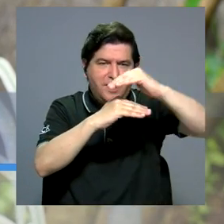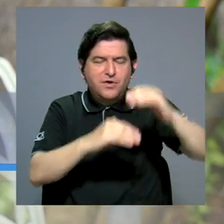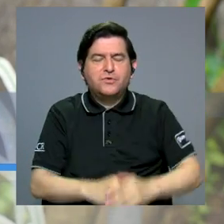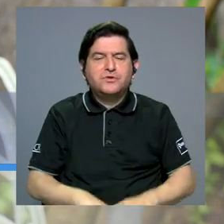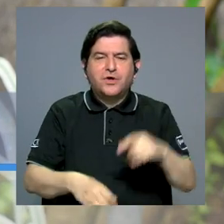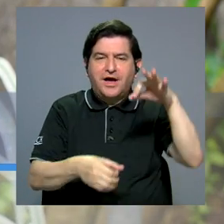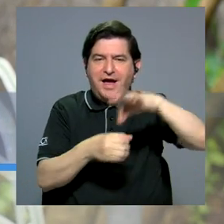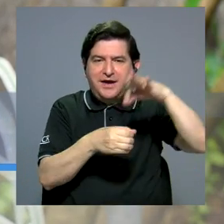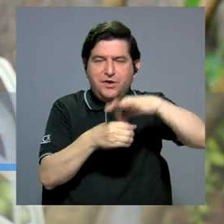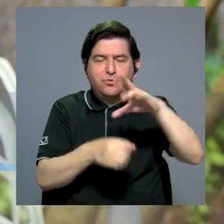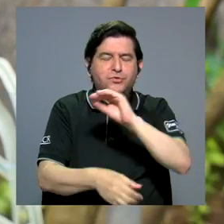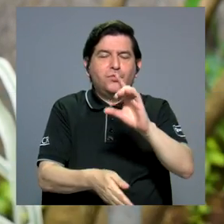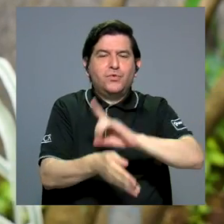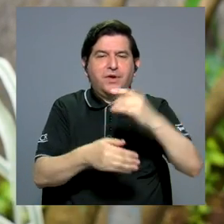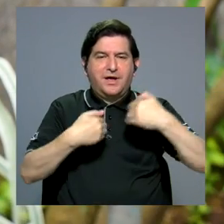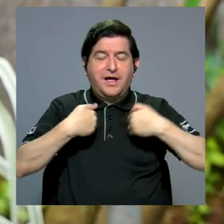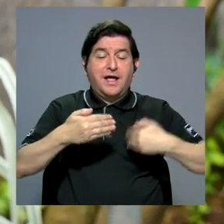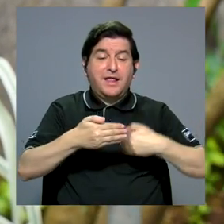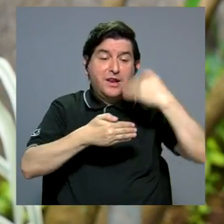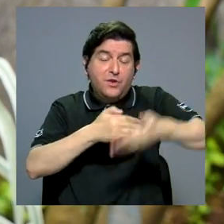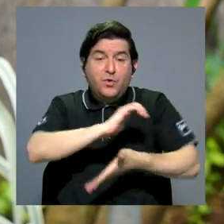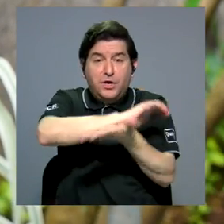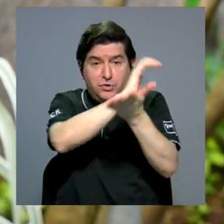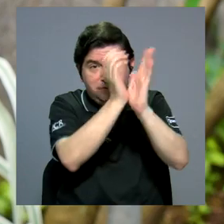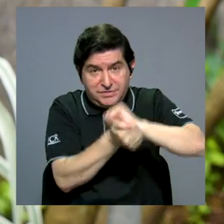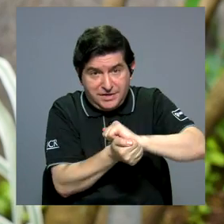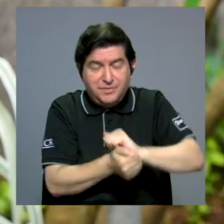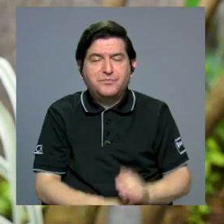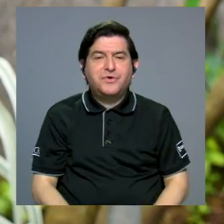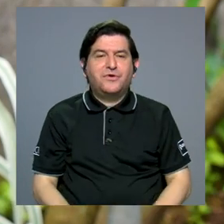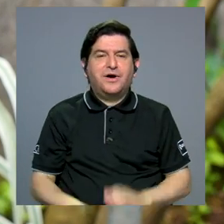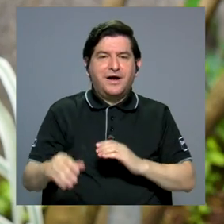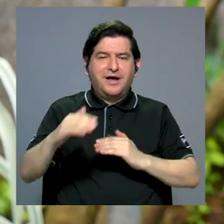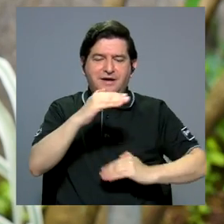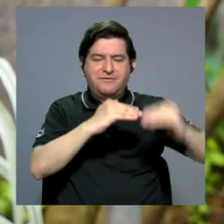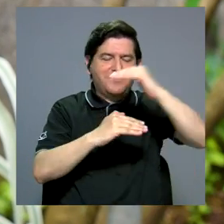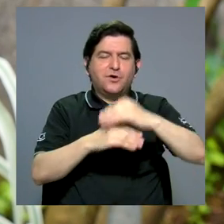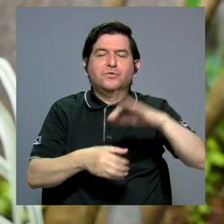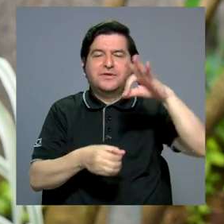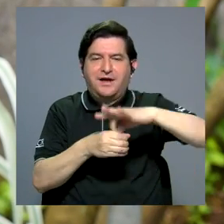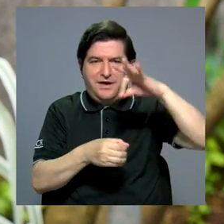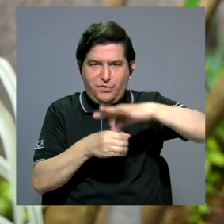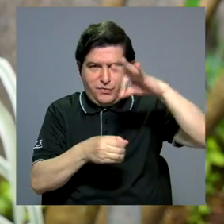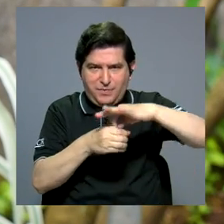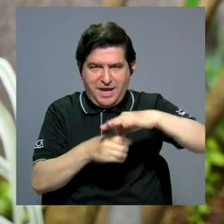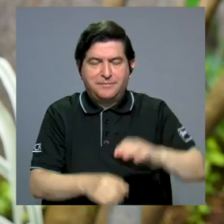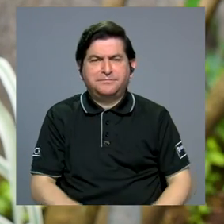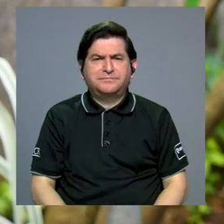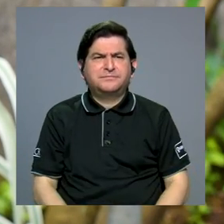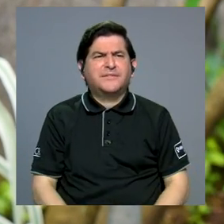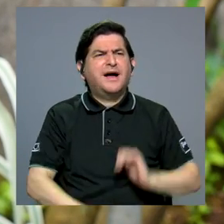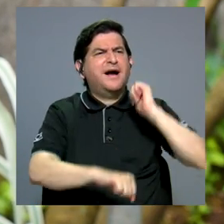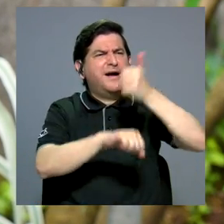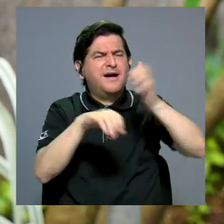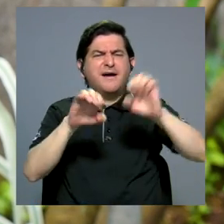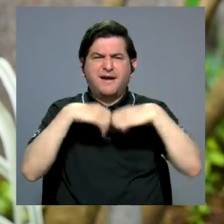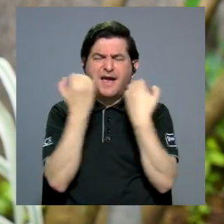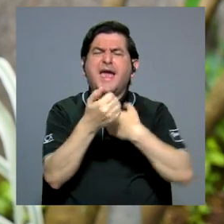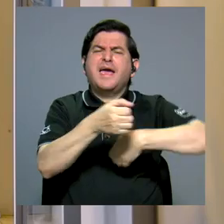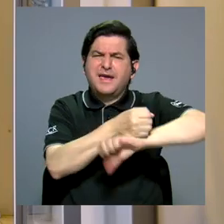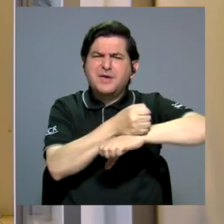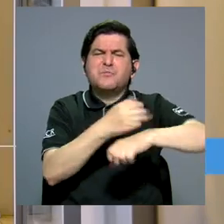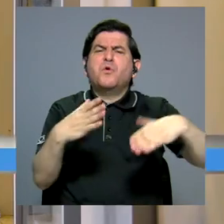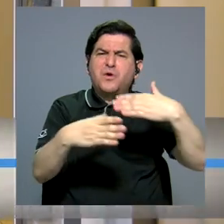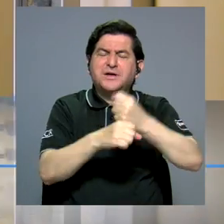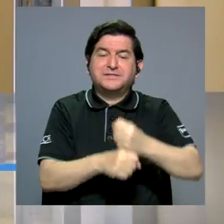de Agricultura y Veterinaria, que después pasó, se denominó Facultad de Agronomía, y entonces dijeron, ¿y por qué no conformamos un equipo de